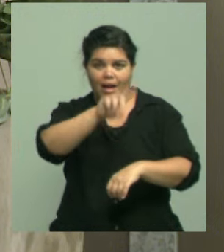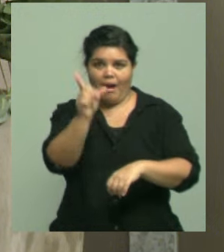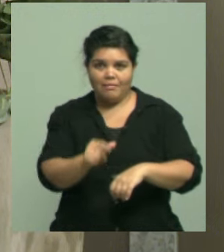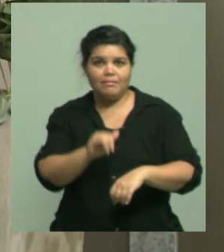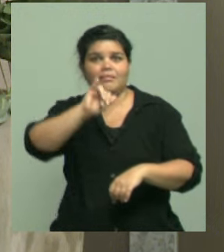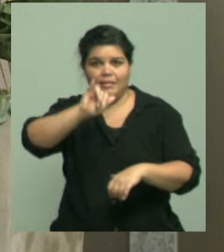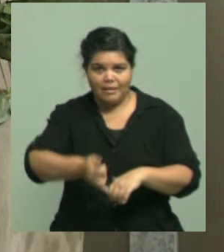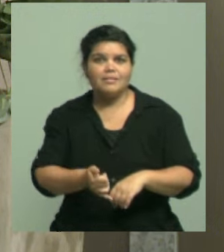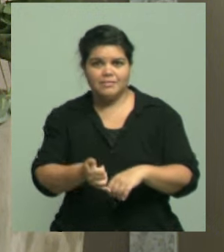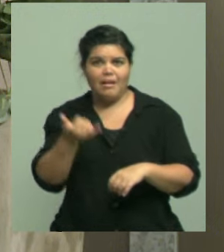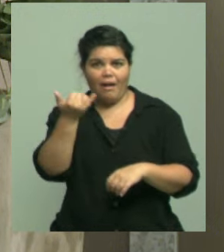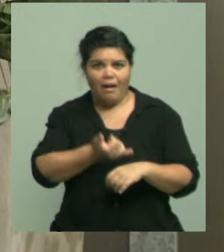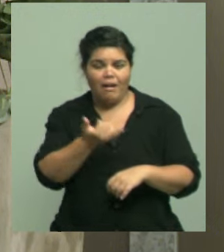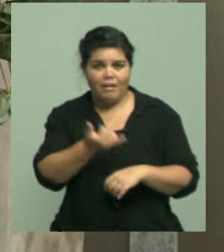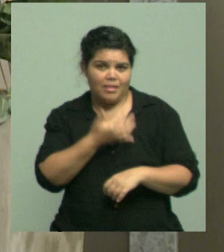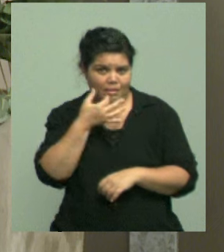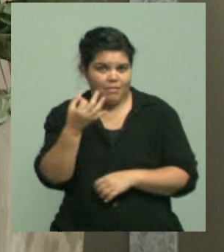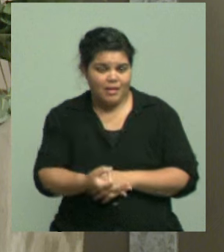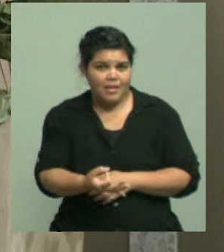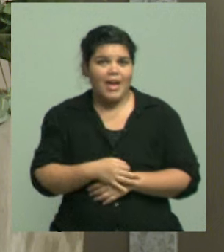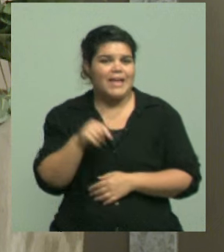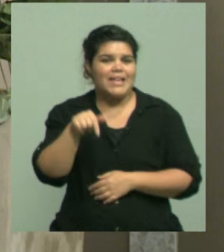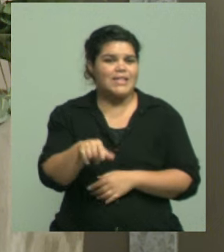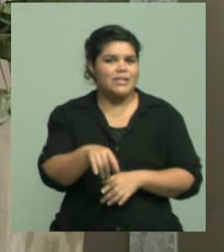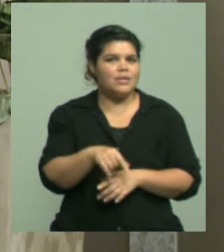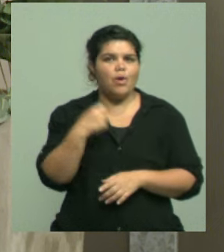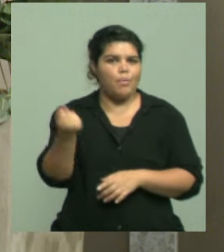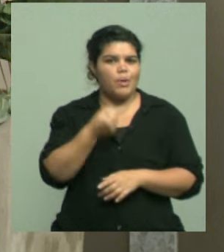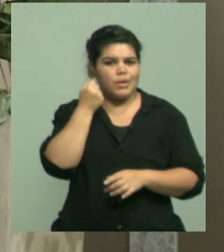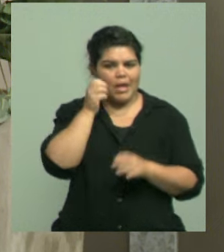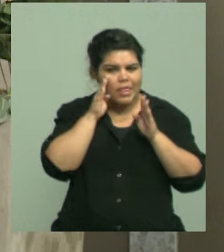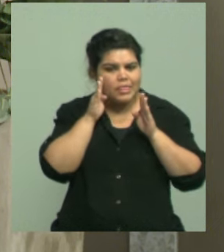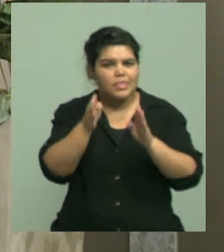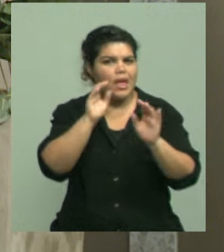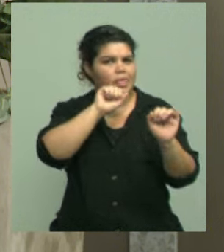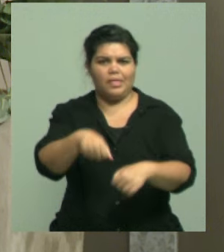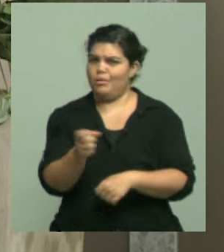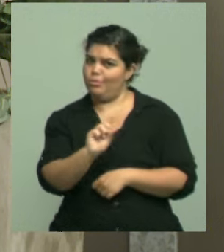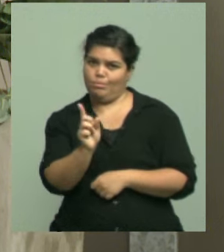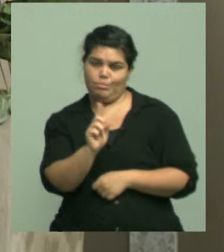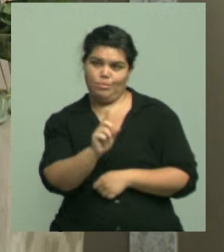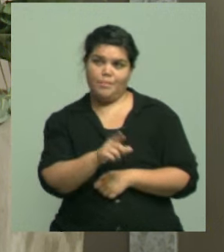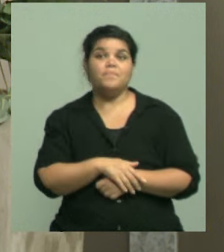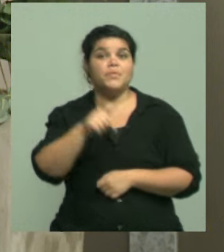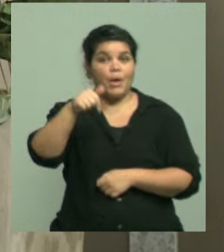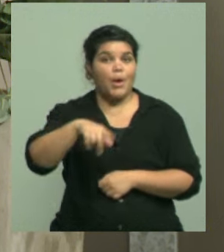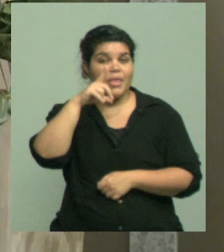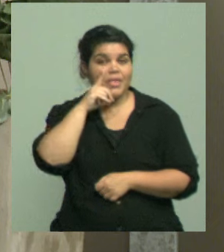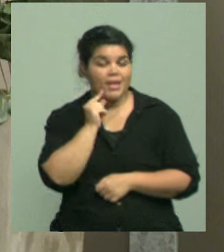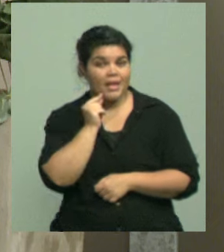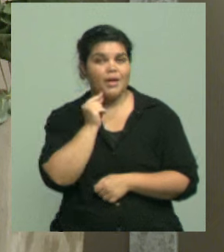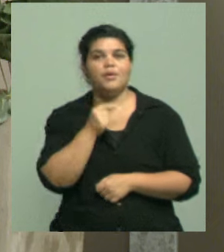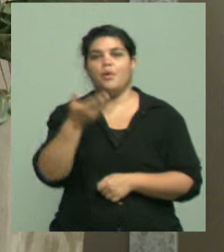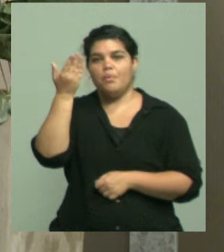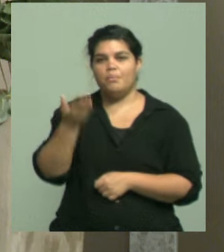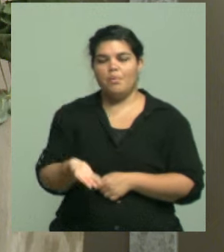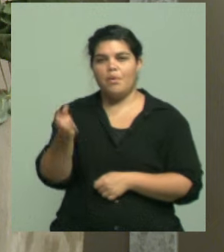venido para quedarse, no es un dato menor y no es algo que debamos dejar de lado. Por eso nos vamos a ocupar del tema, hoy vamos a tener el testimonio de una